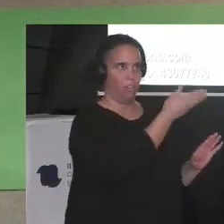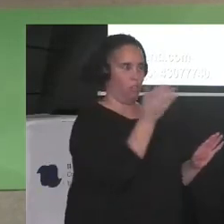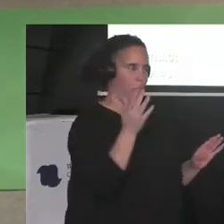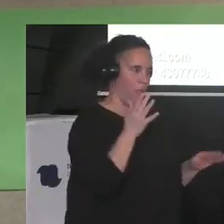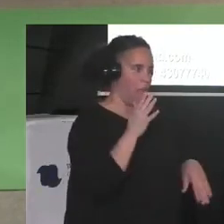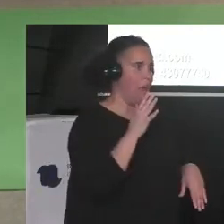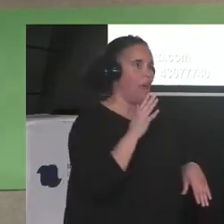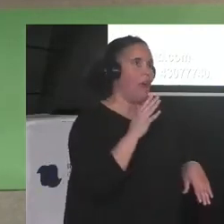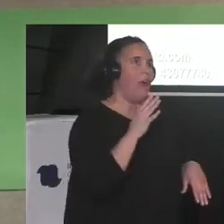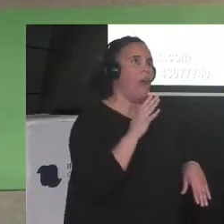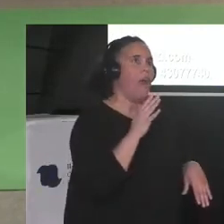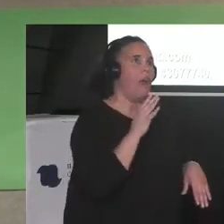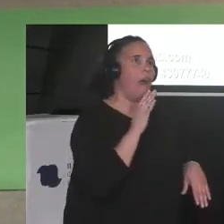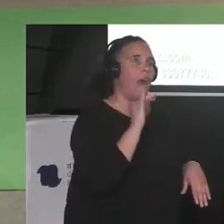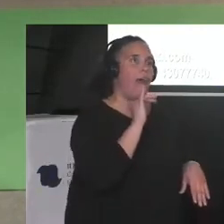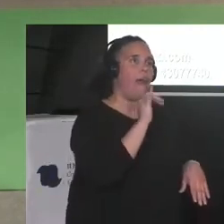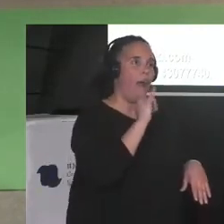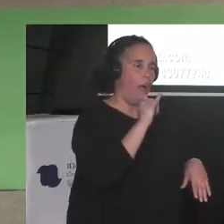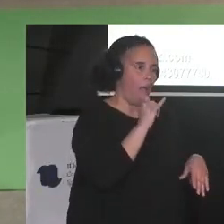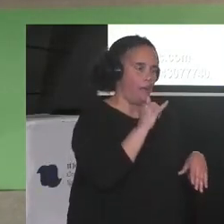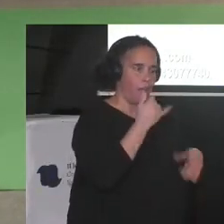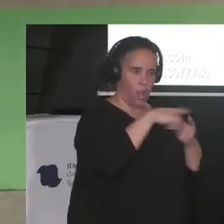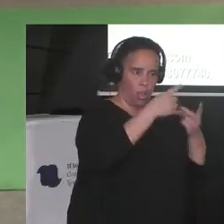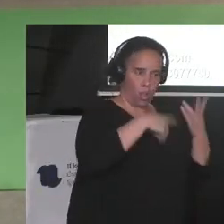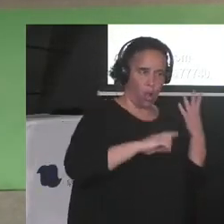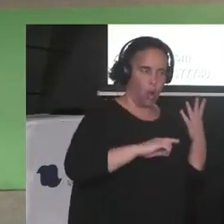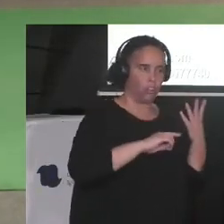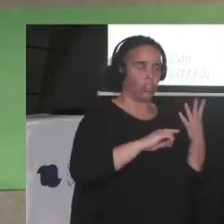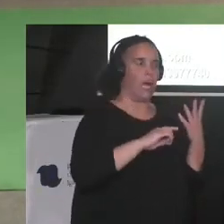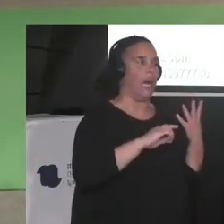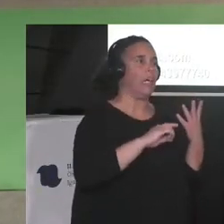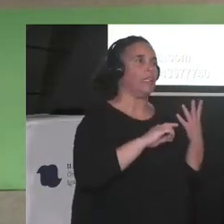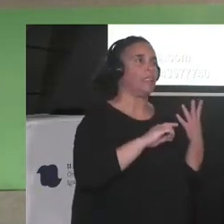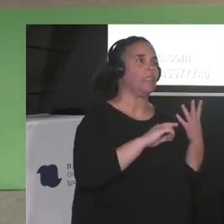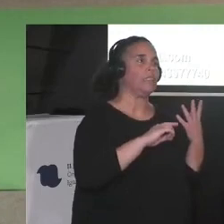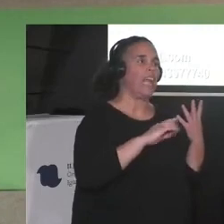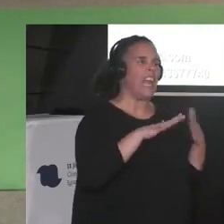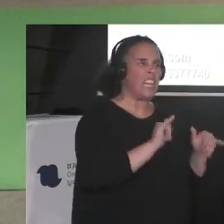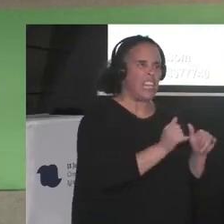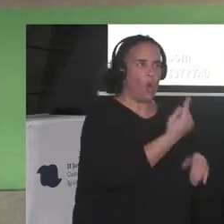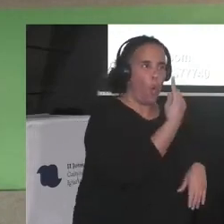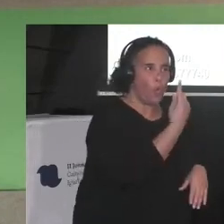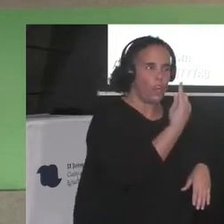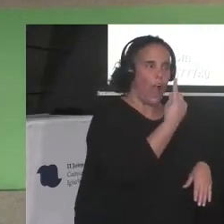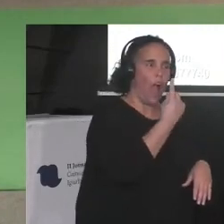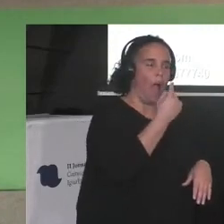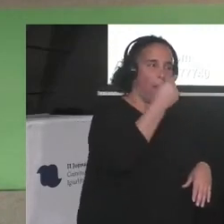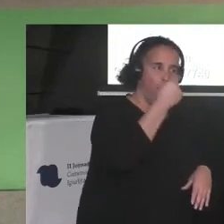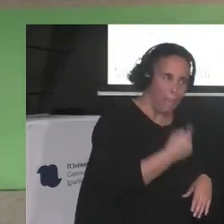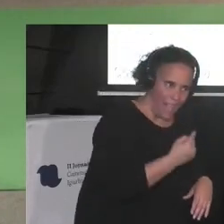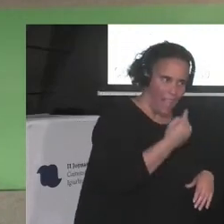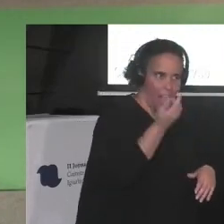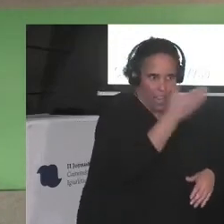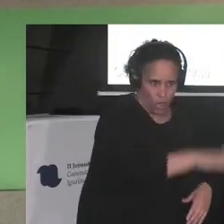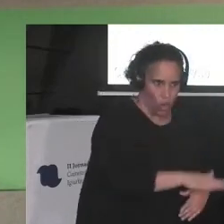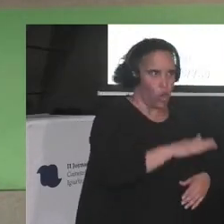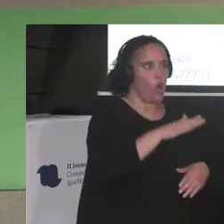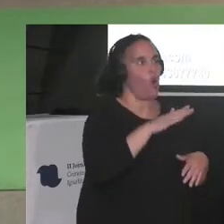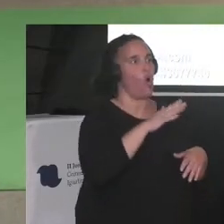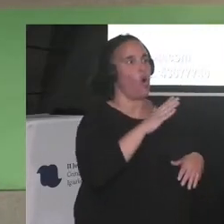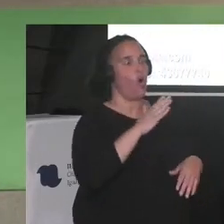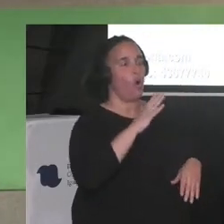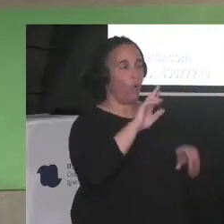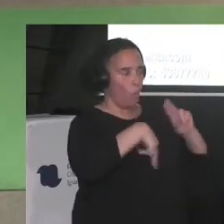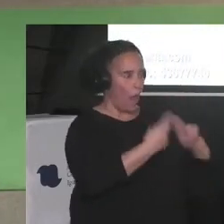ni una menos. El Me Too, cuéntalo, yo sí te creo, la huelga del 2018 en España porque si paramos para el mundo,